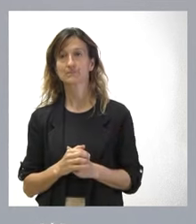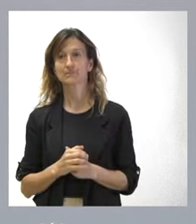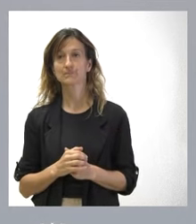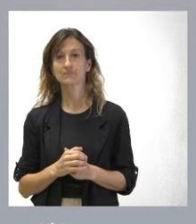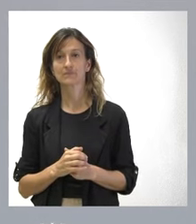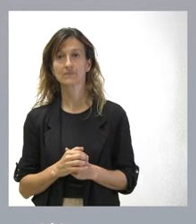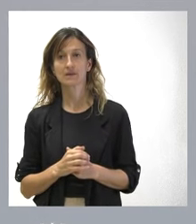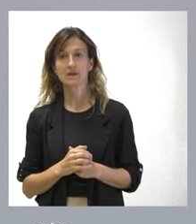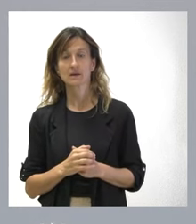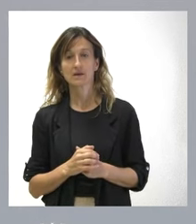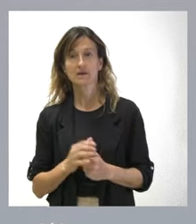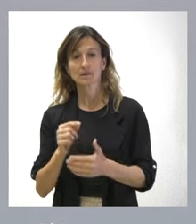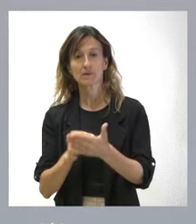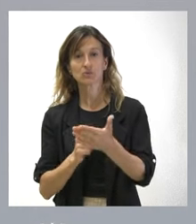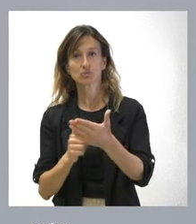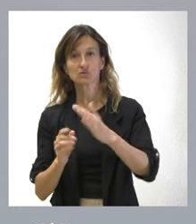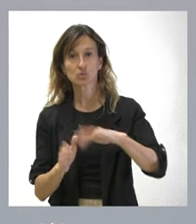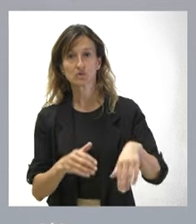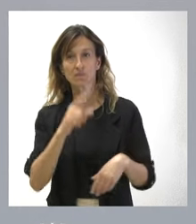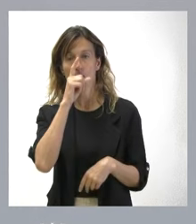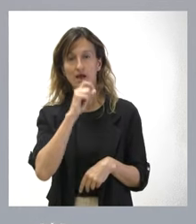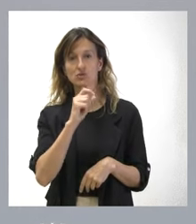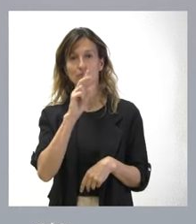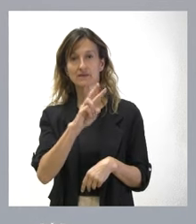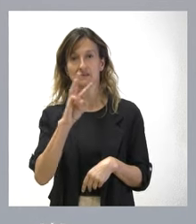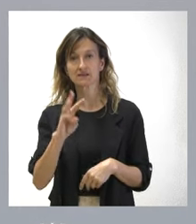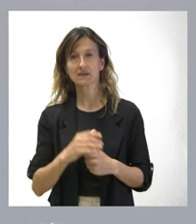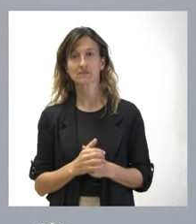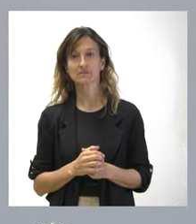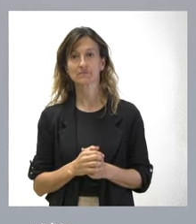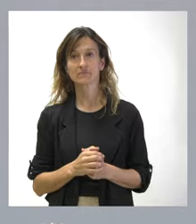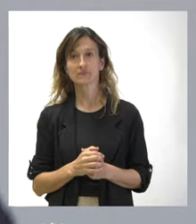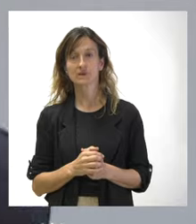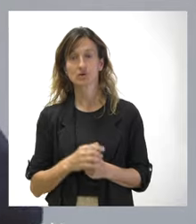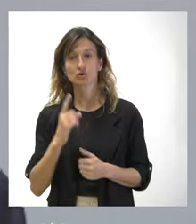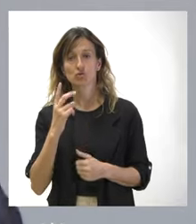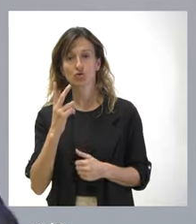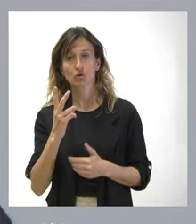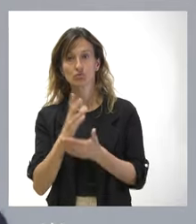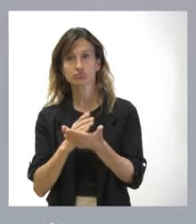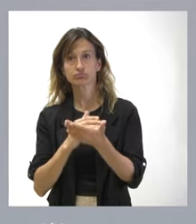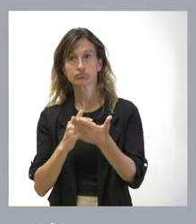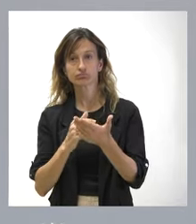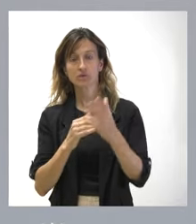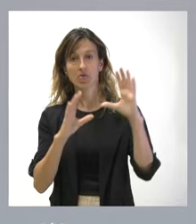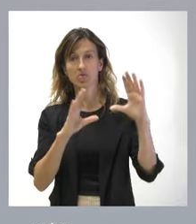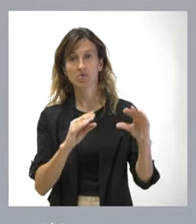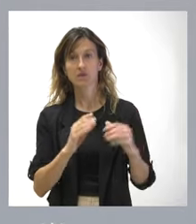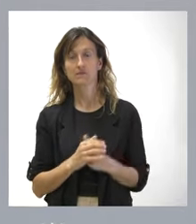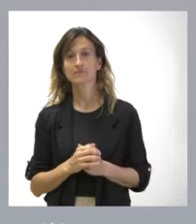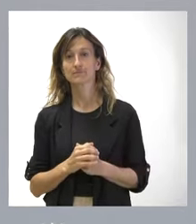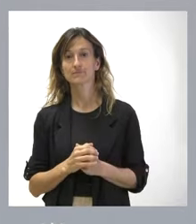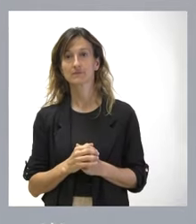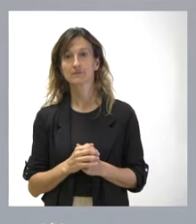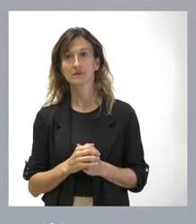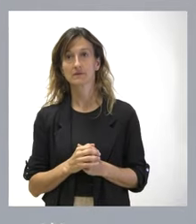último presupuesto del Estado fue el del año 2023 y ahí solo hubo dos comunidades autónomas donde las inversiones del Estado se redujeron y